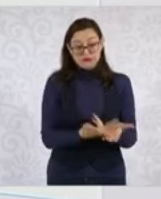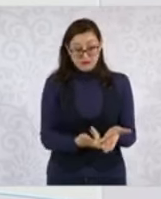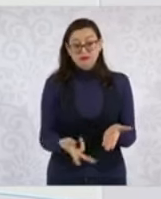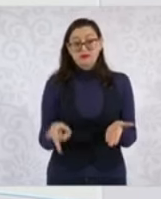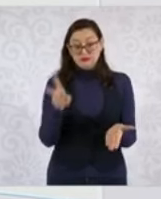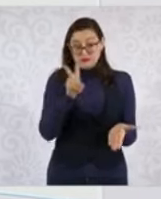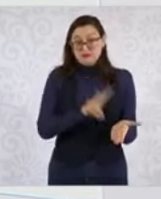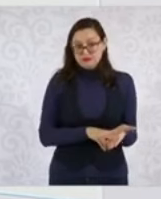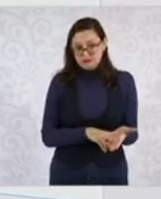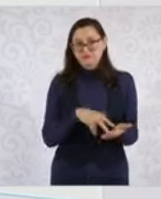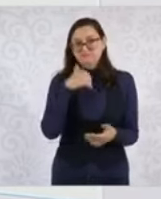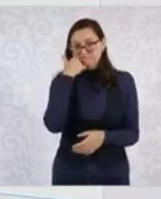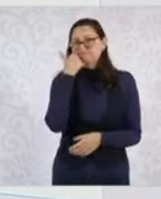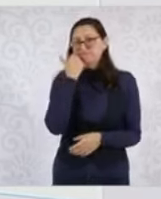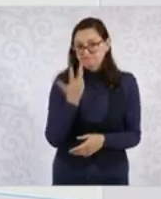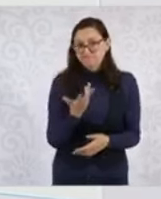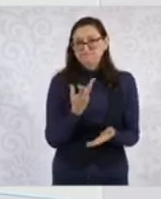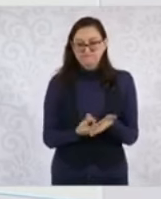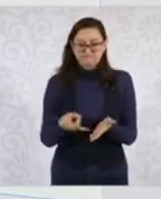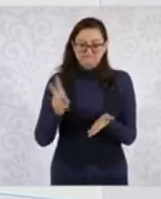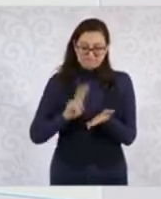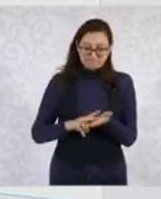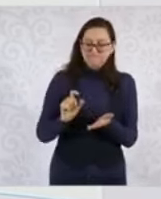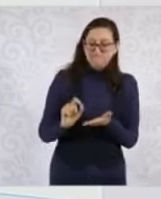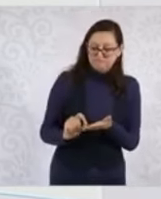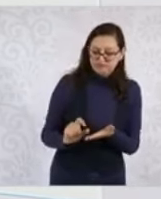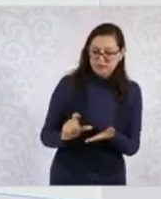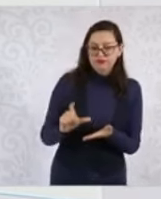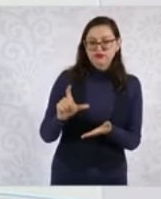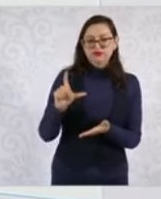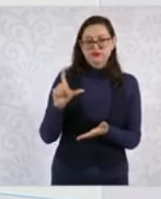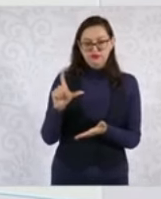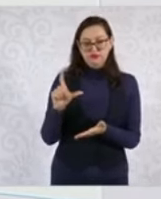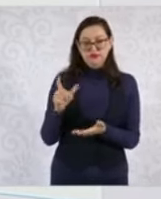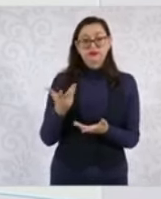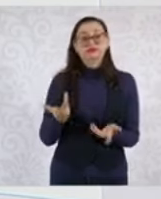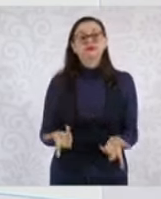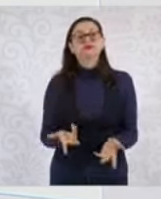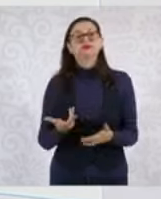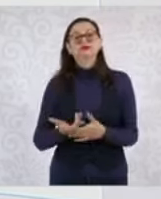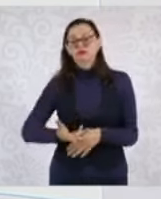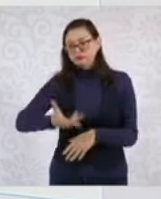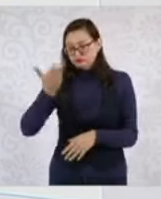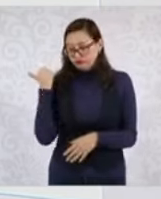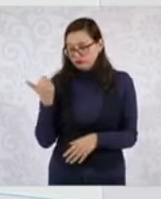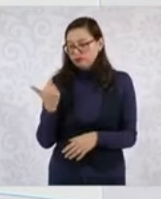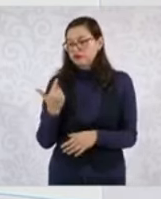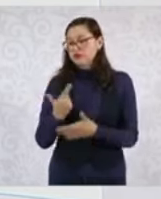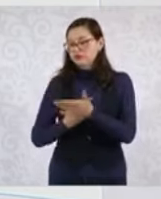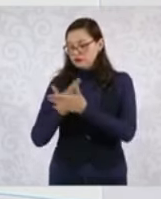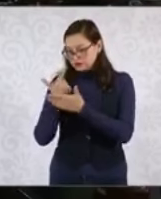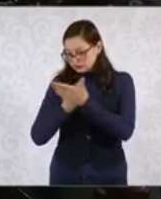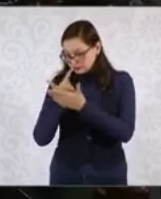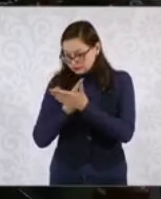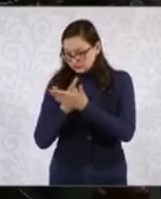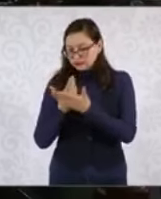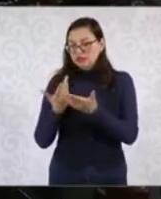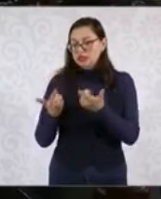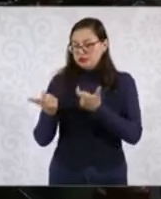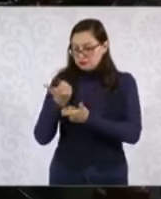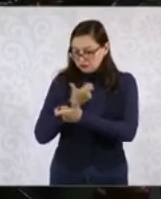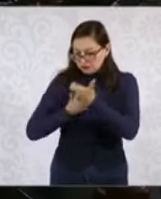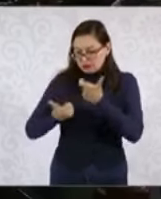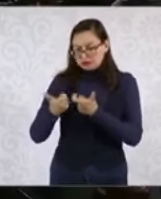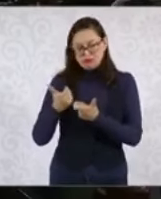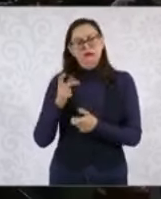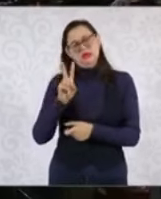trabajamos en su momento con economistas, porque lo importante es que esto tampoco afecte